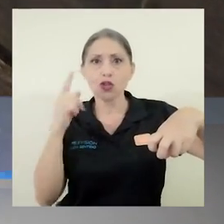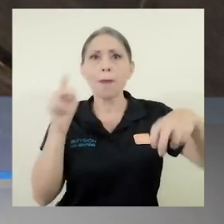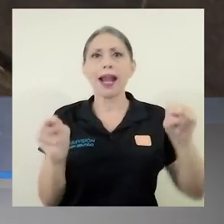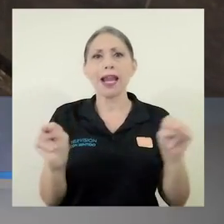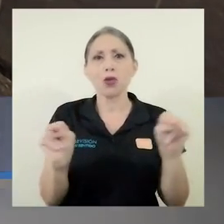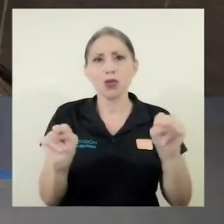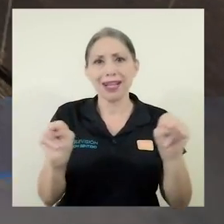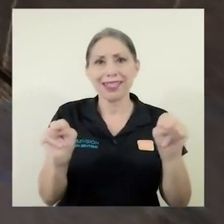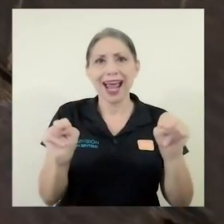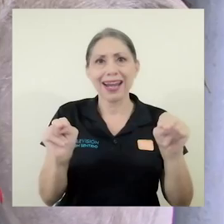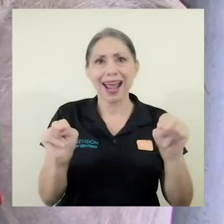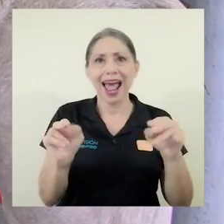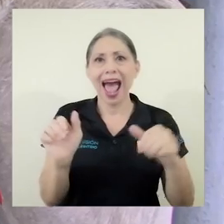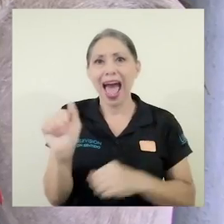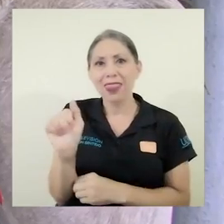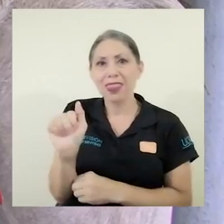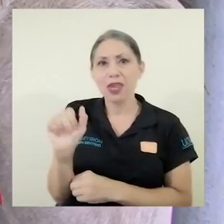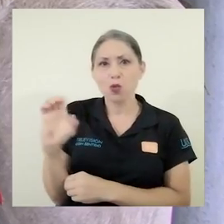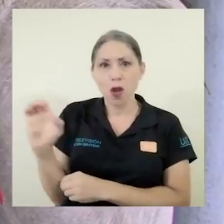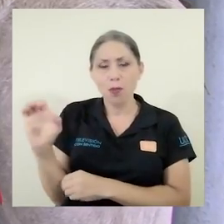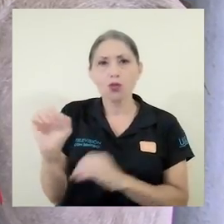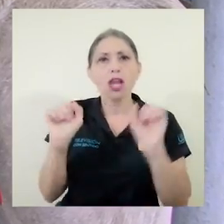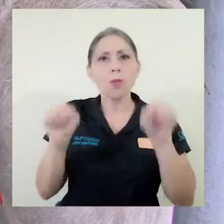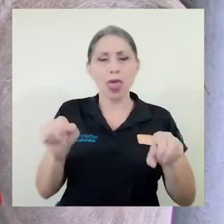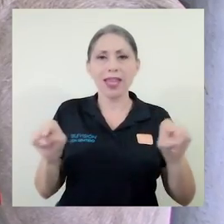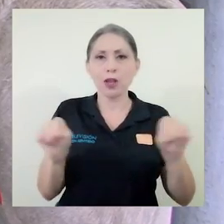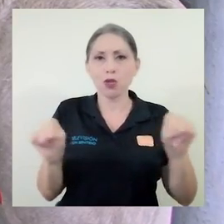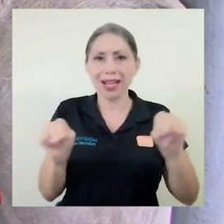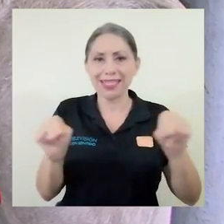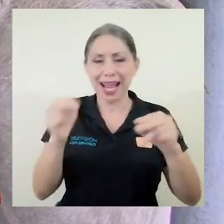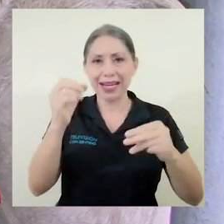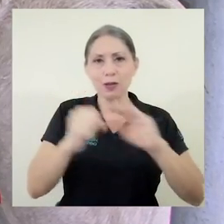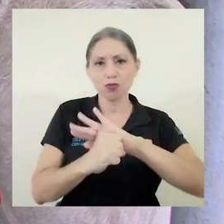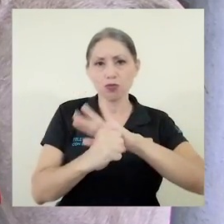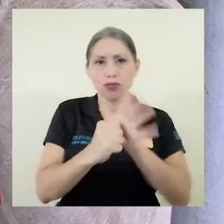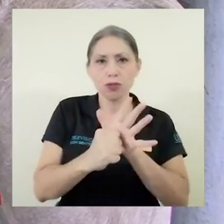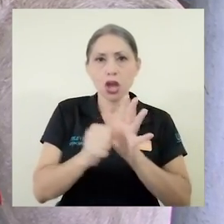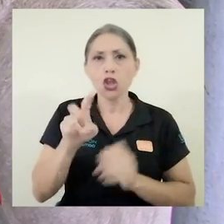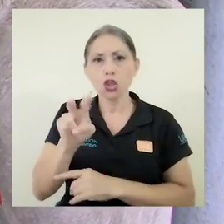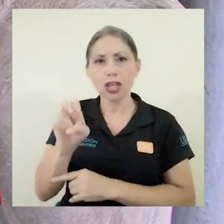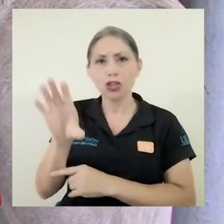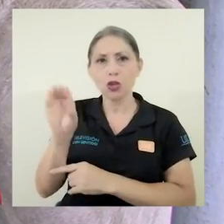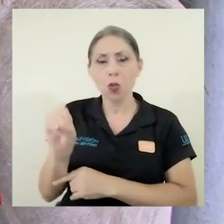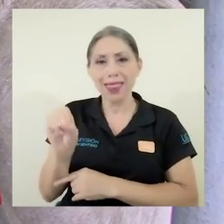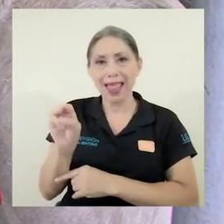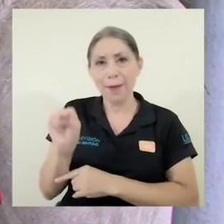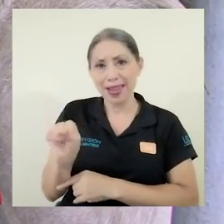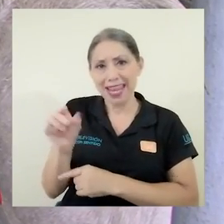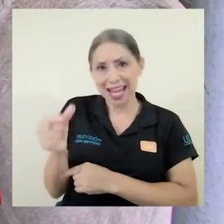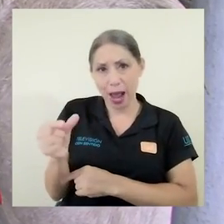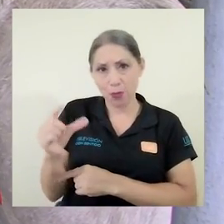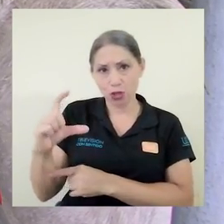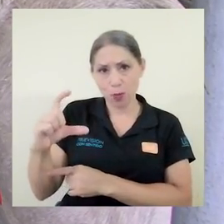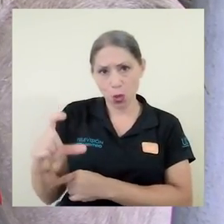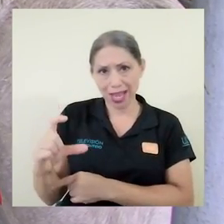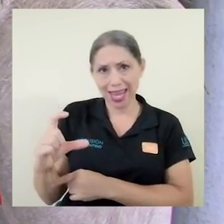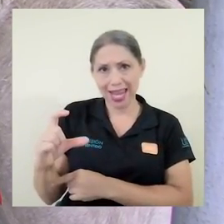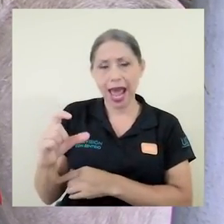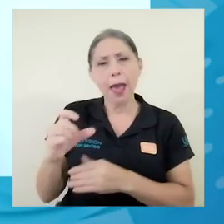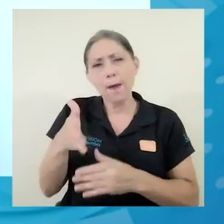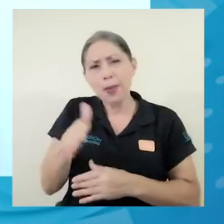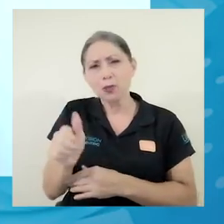el COVID-19. 250 miligramos de proteína cuestan alrededor de 200 millones de colones.